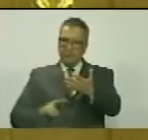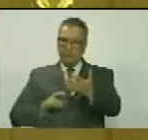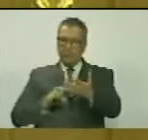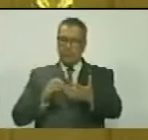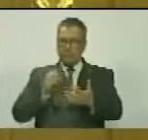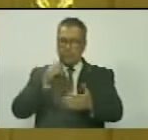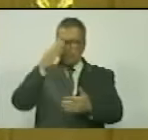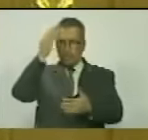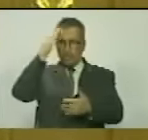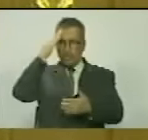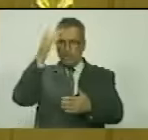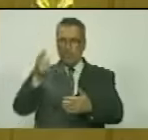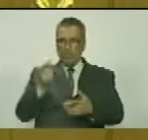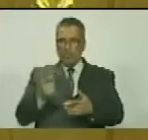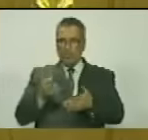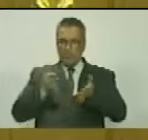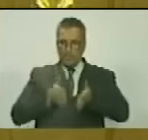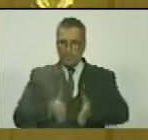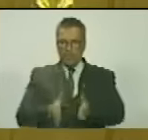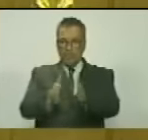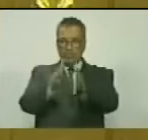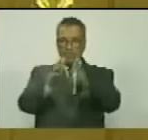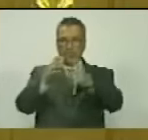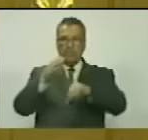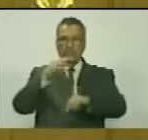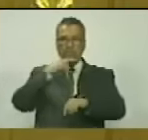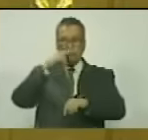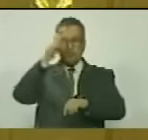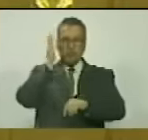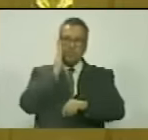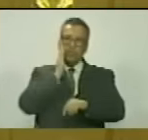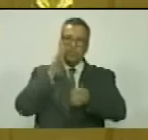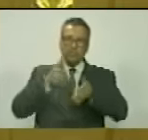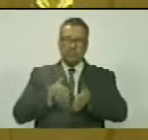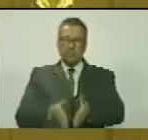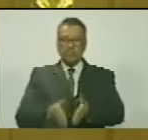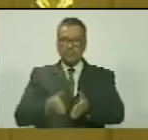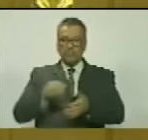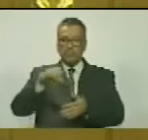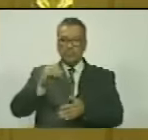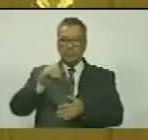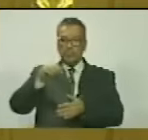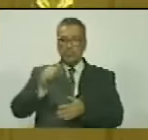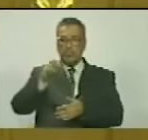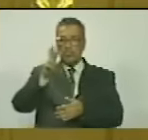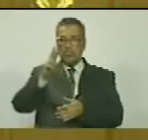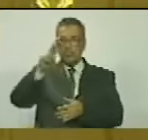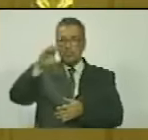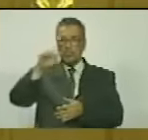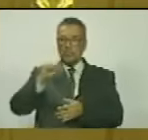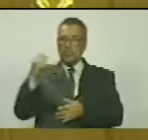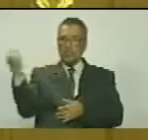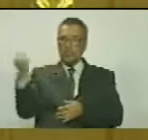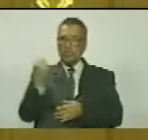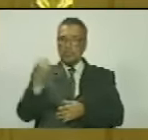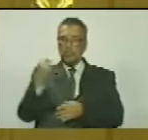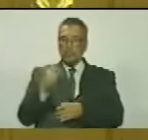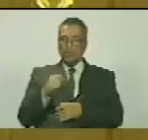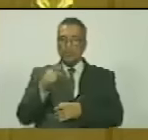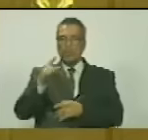culto, hijo de padres canarios y nació en Cantaura, provincia de